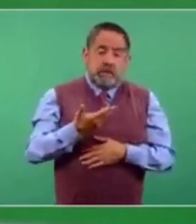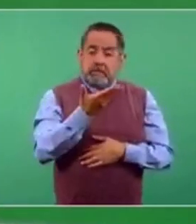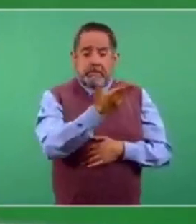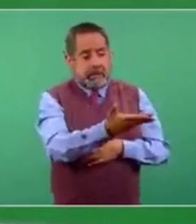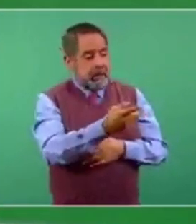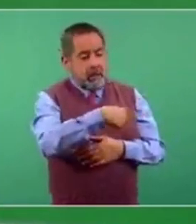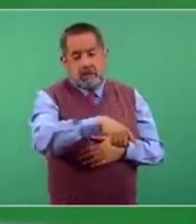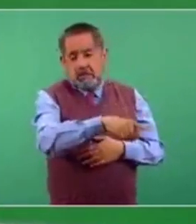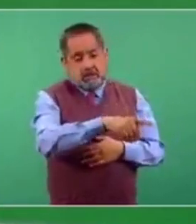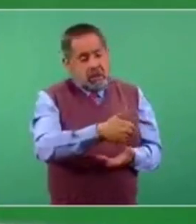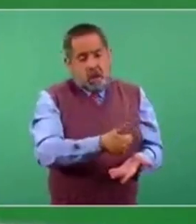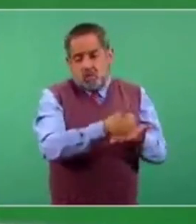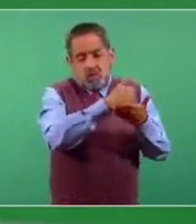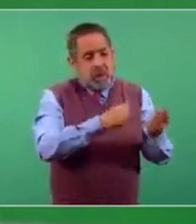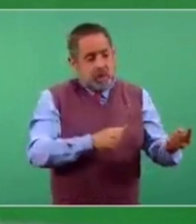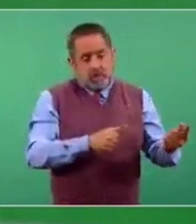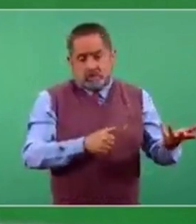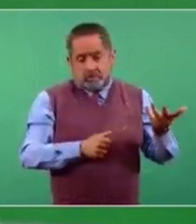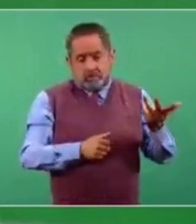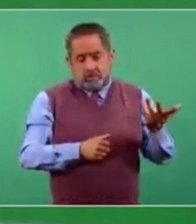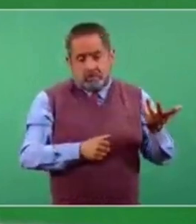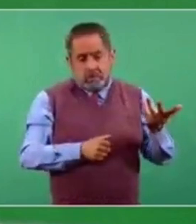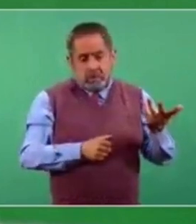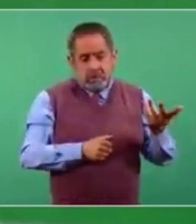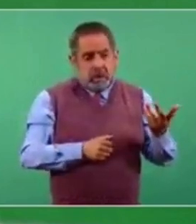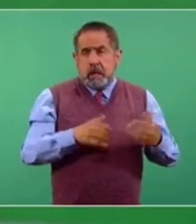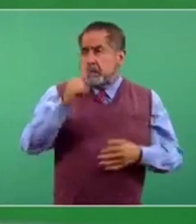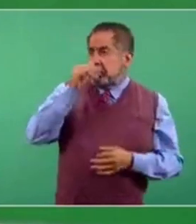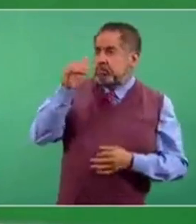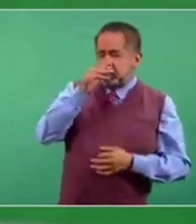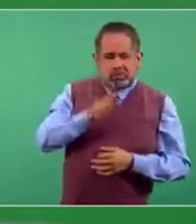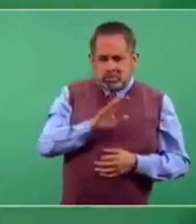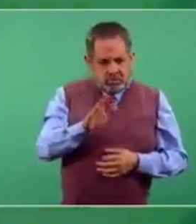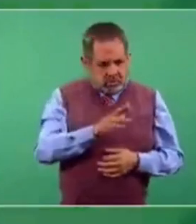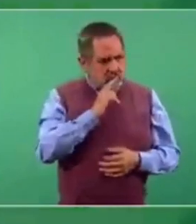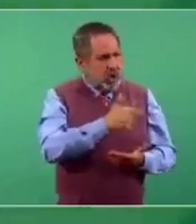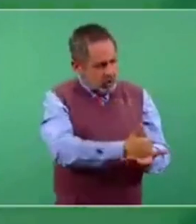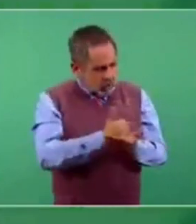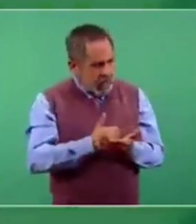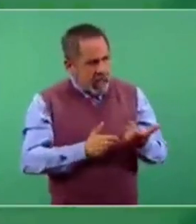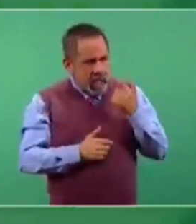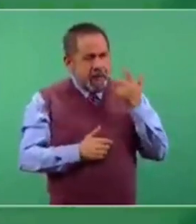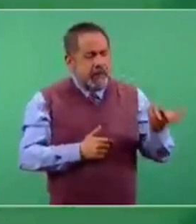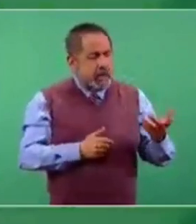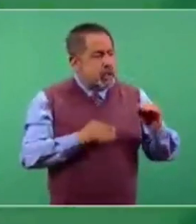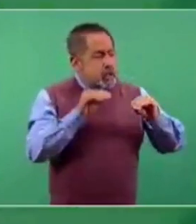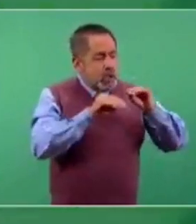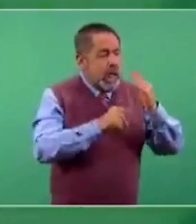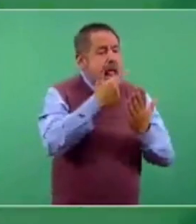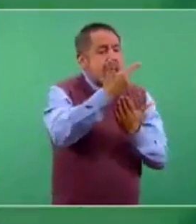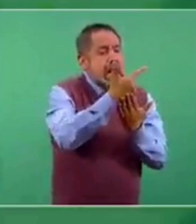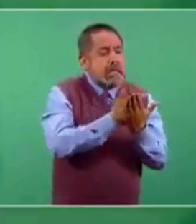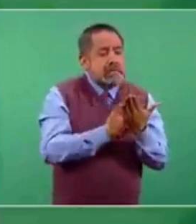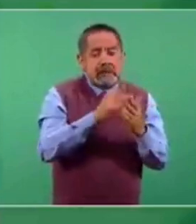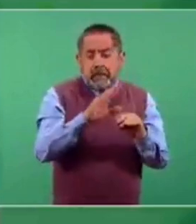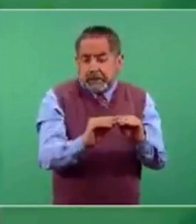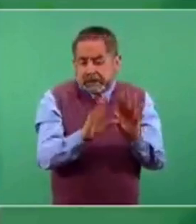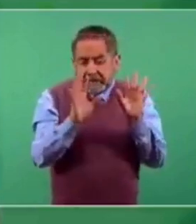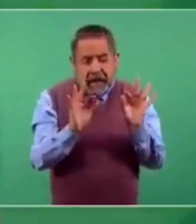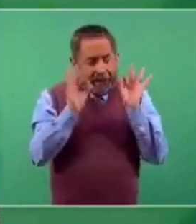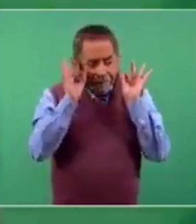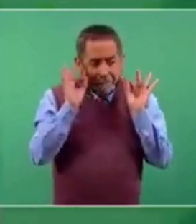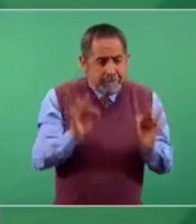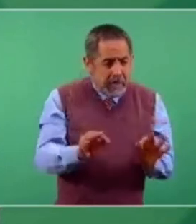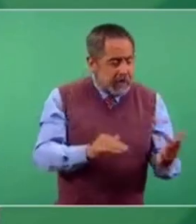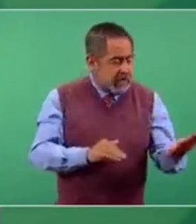la colaboración, más que la protesta, la colaboración de quien puede integrar listas claras, listas definidas